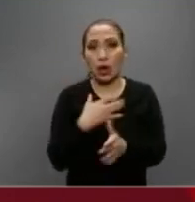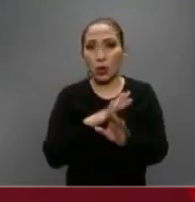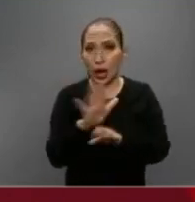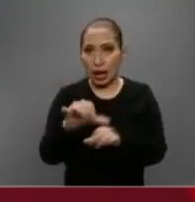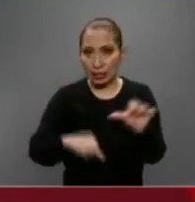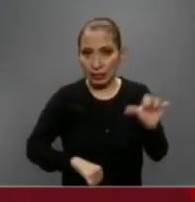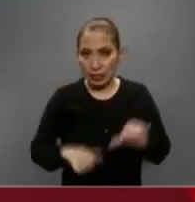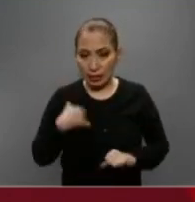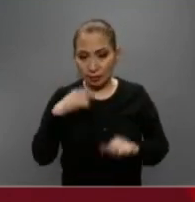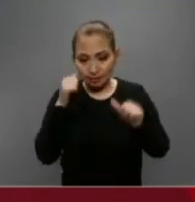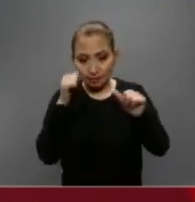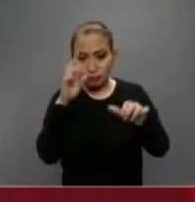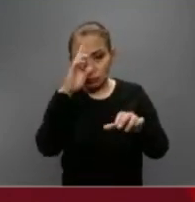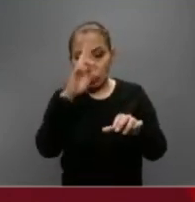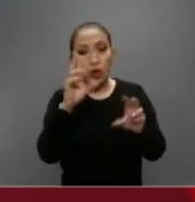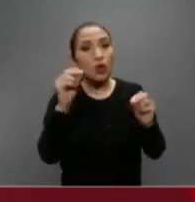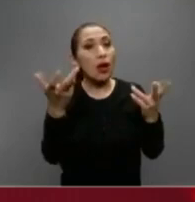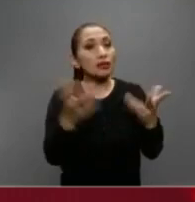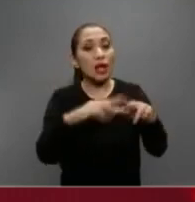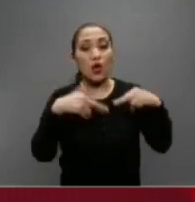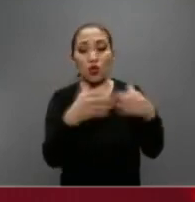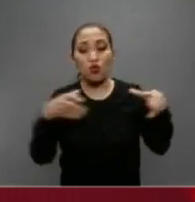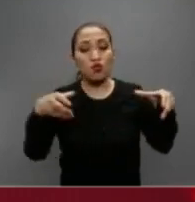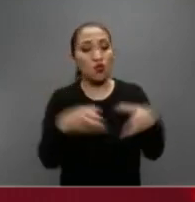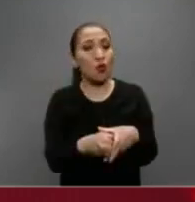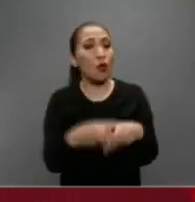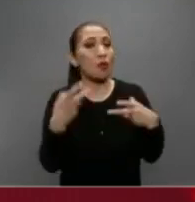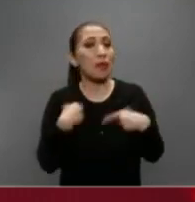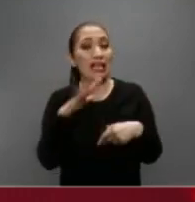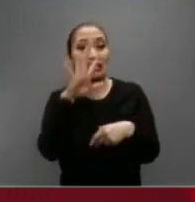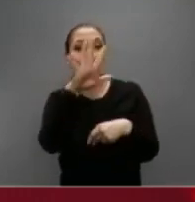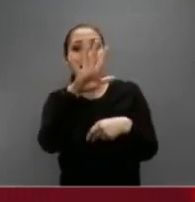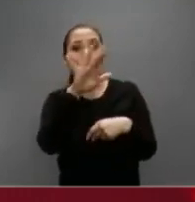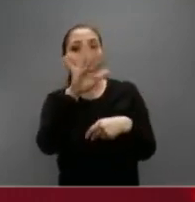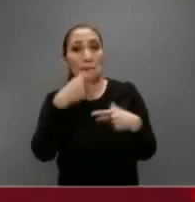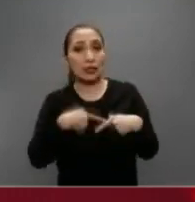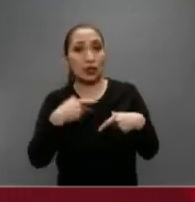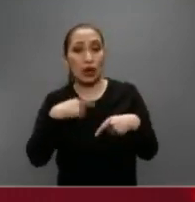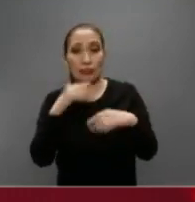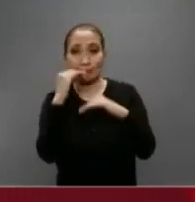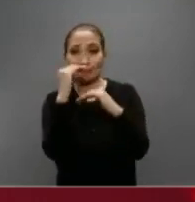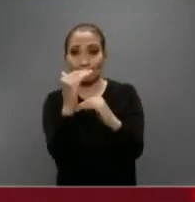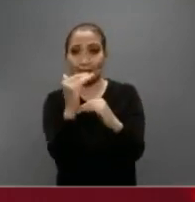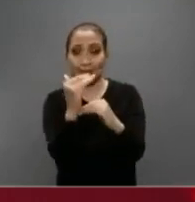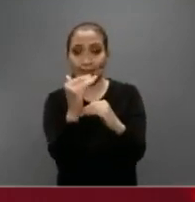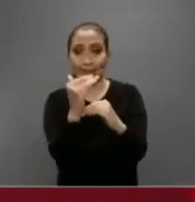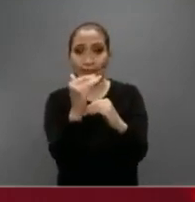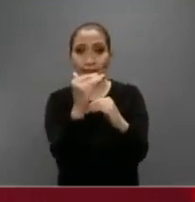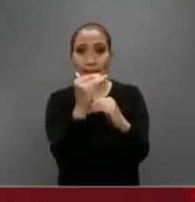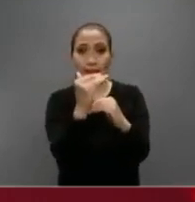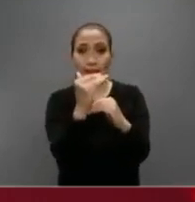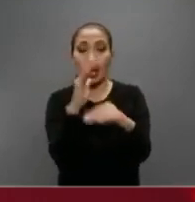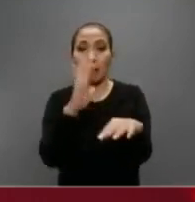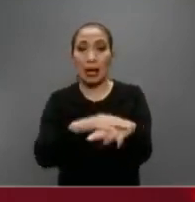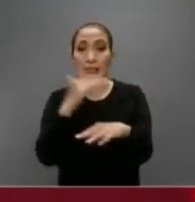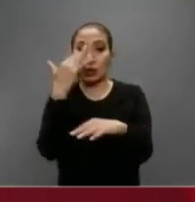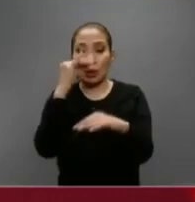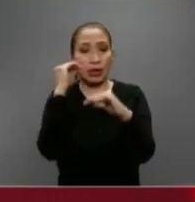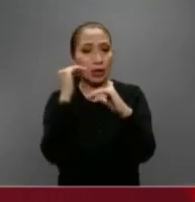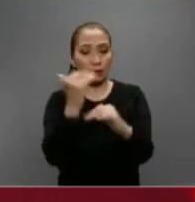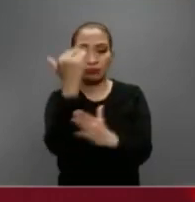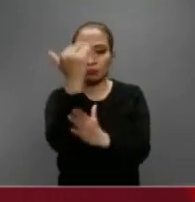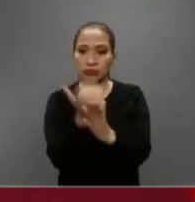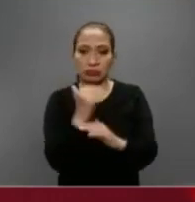las siguientes acciones. No realizar reuniones o congregaciones de más de 50 personas, más de 50,